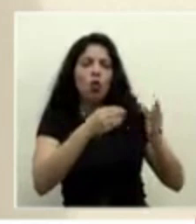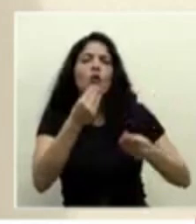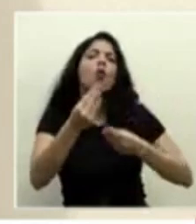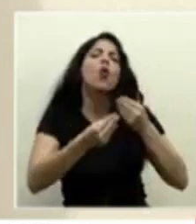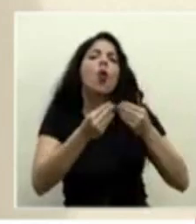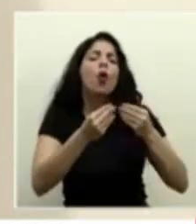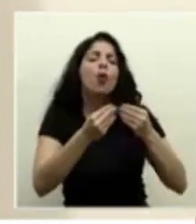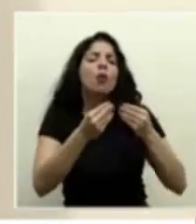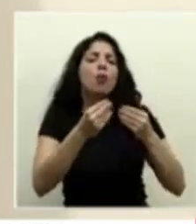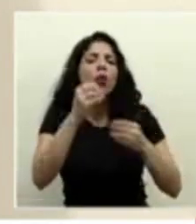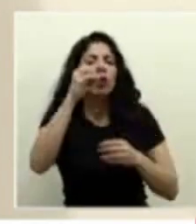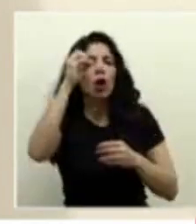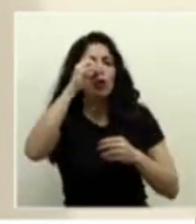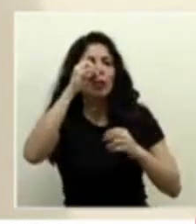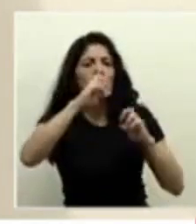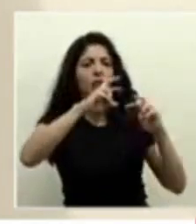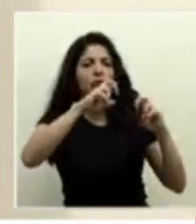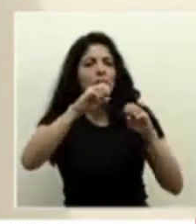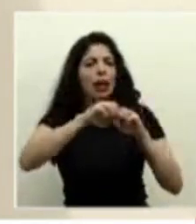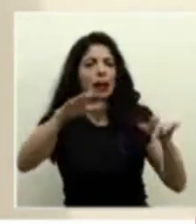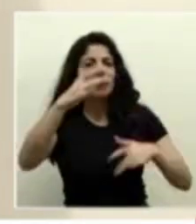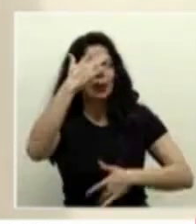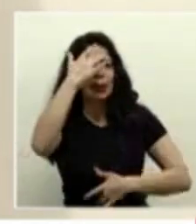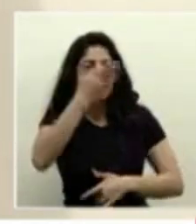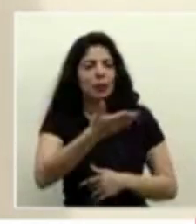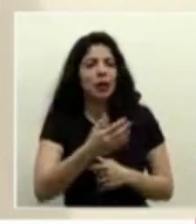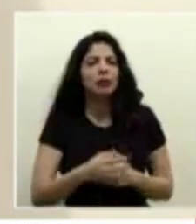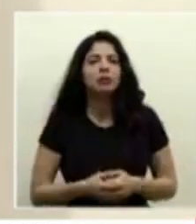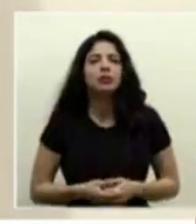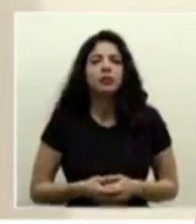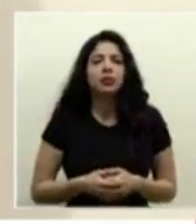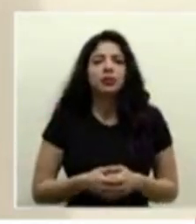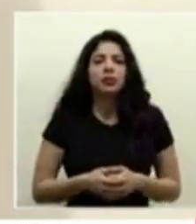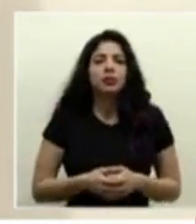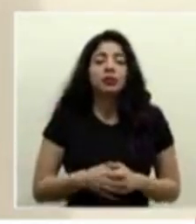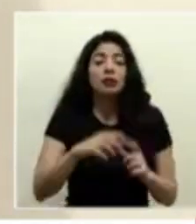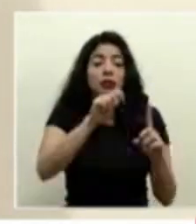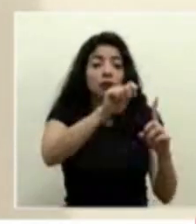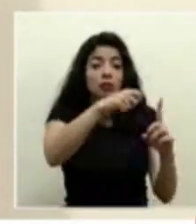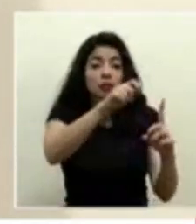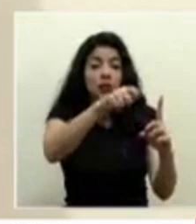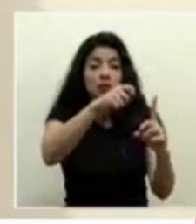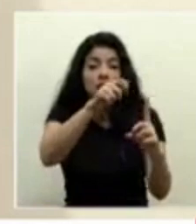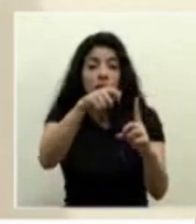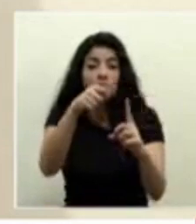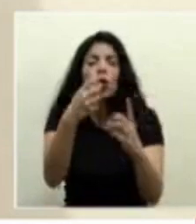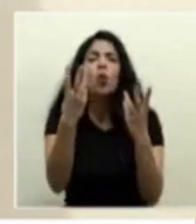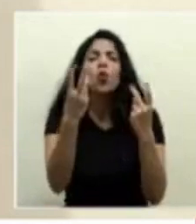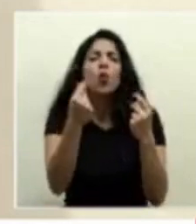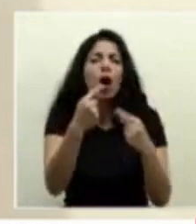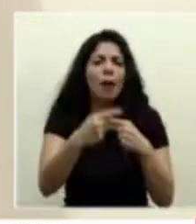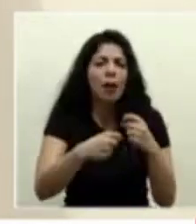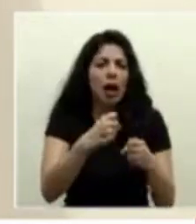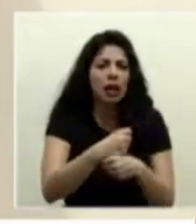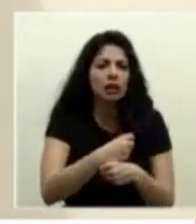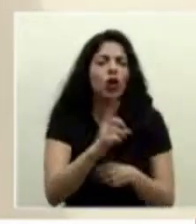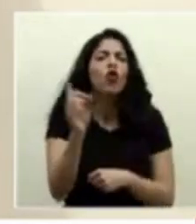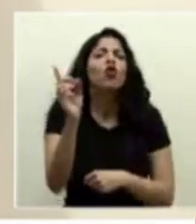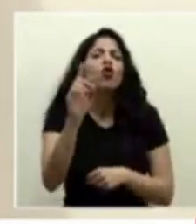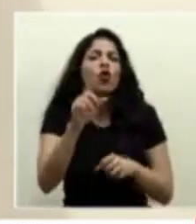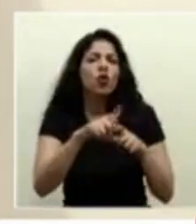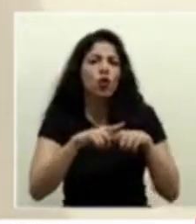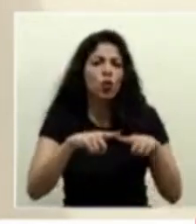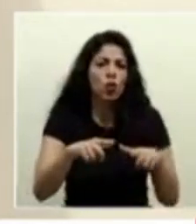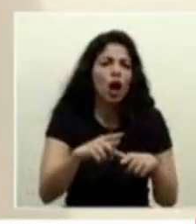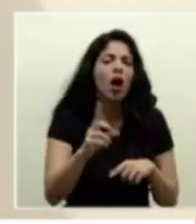epidemiológicos las muestras que se van a hacer cuantas y en que poblaciones y